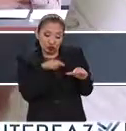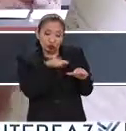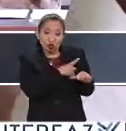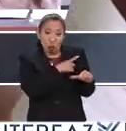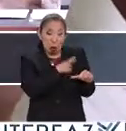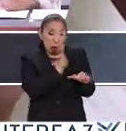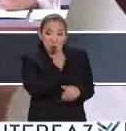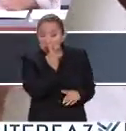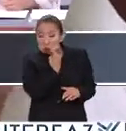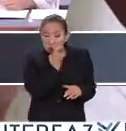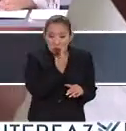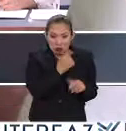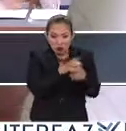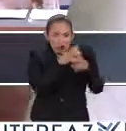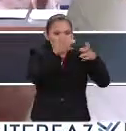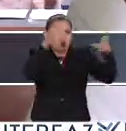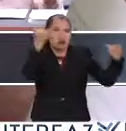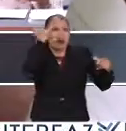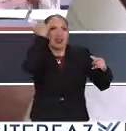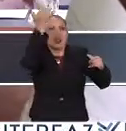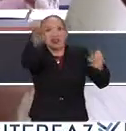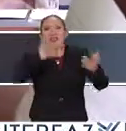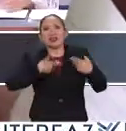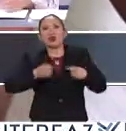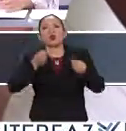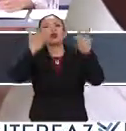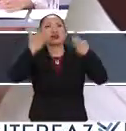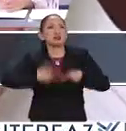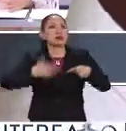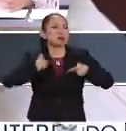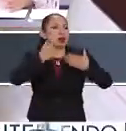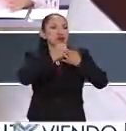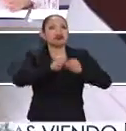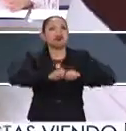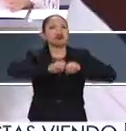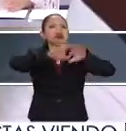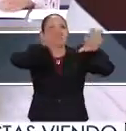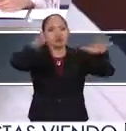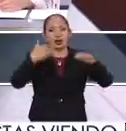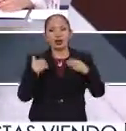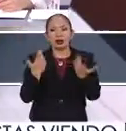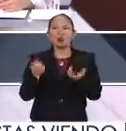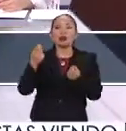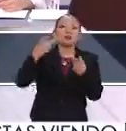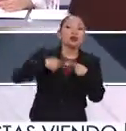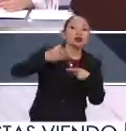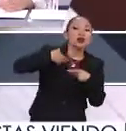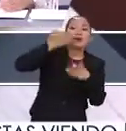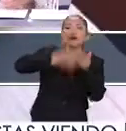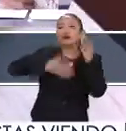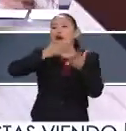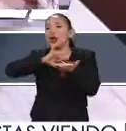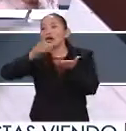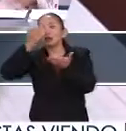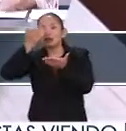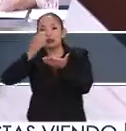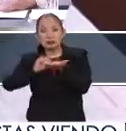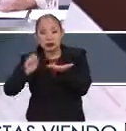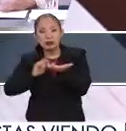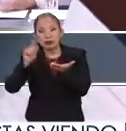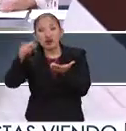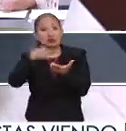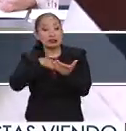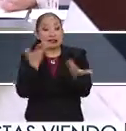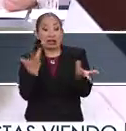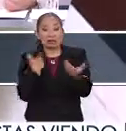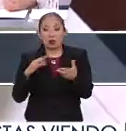más que un ejército, tendría que ser casi proporcional a la cantidad de la población, sin embargo ustedes generan alianzas